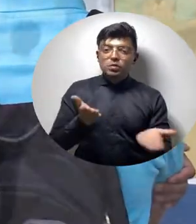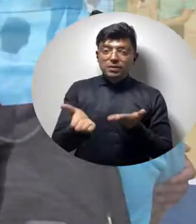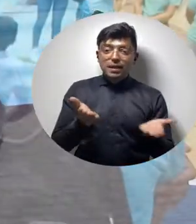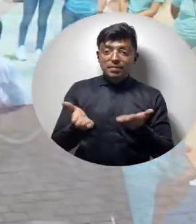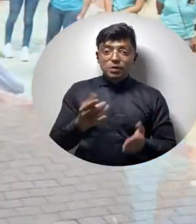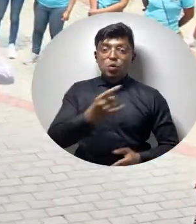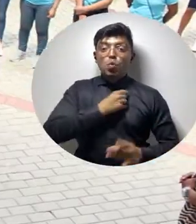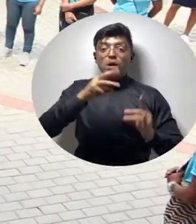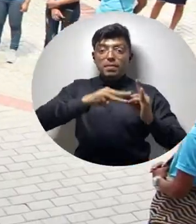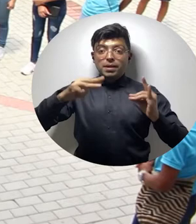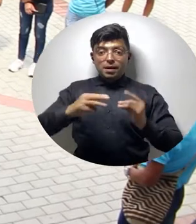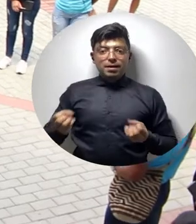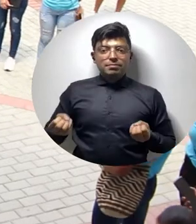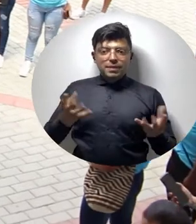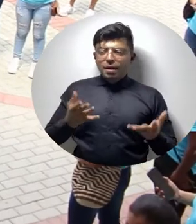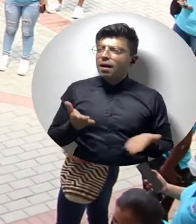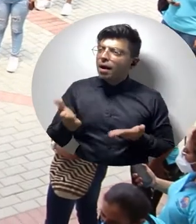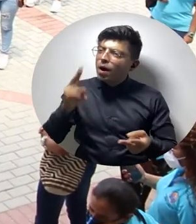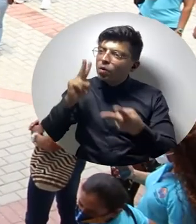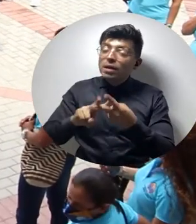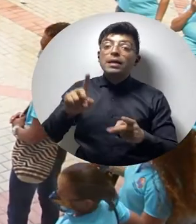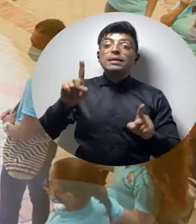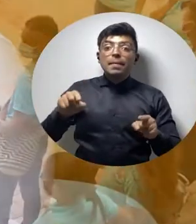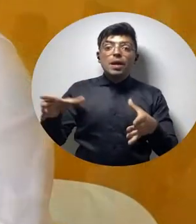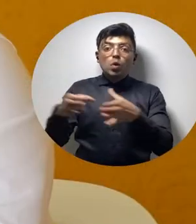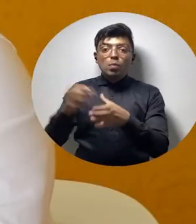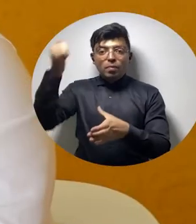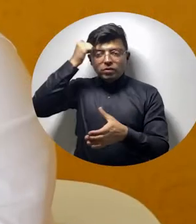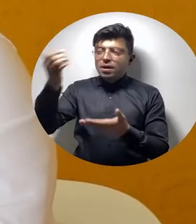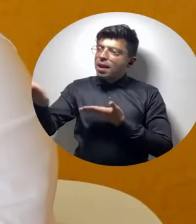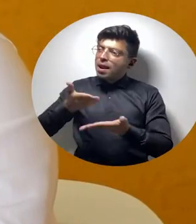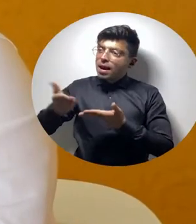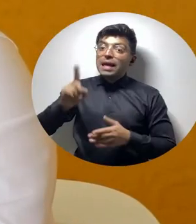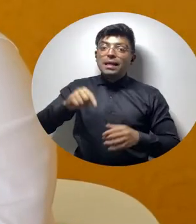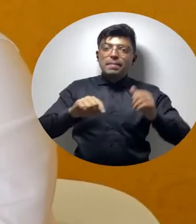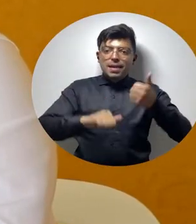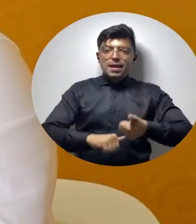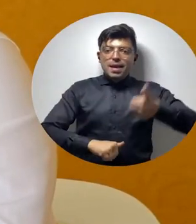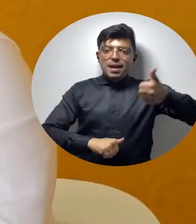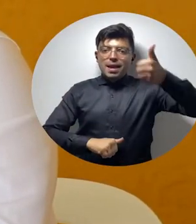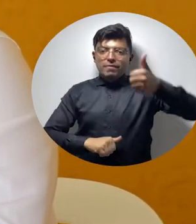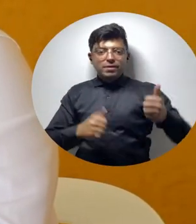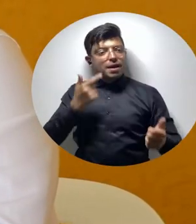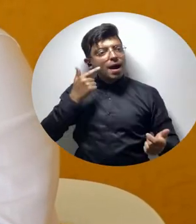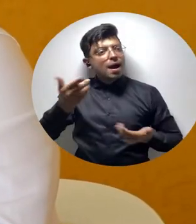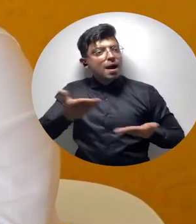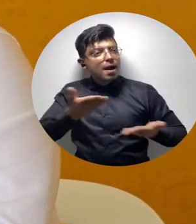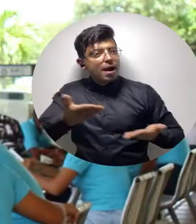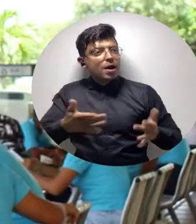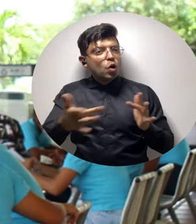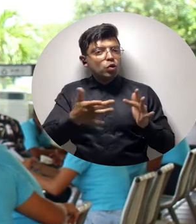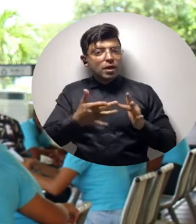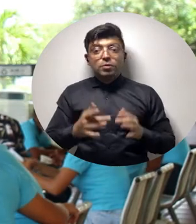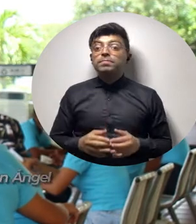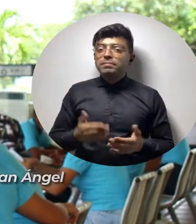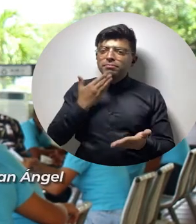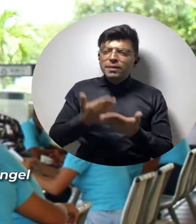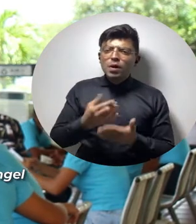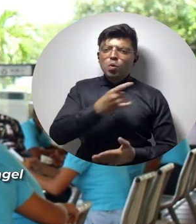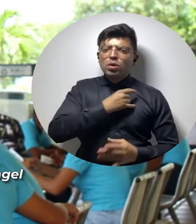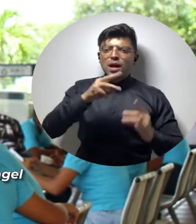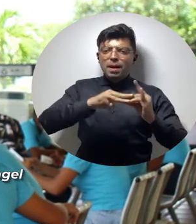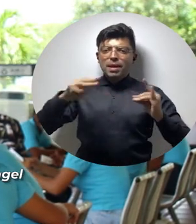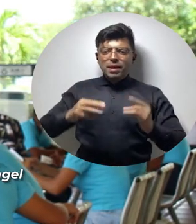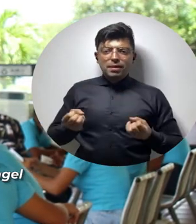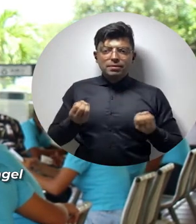que ofrece Uni Magdalena e interactuar con el equipo de docentes y directivos. Agradecemos a la Universidad de Magdalena por haberle brindado oportunidad